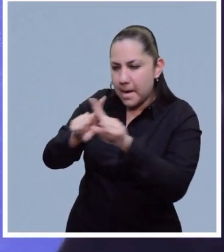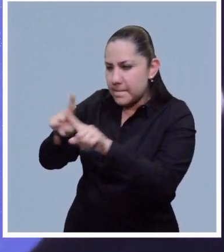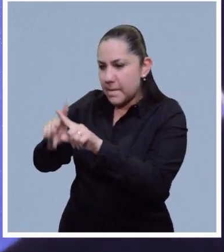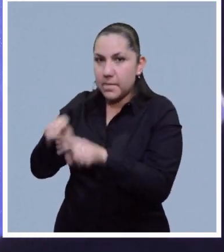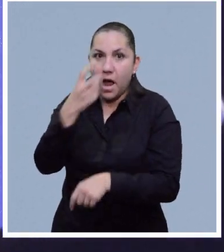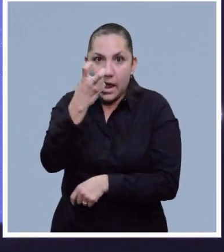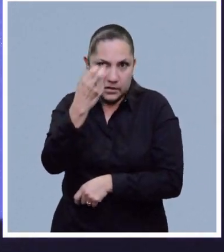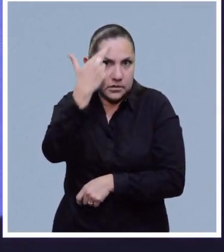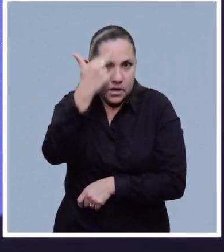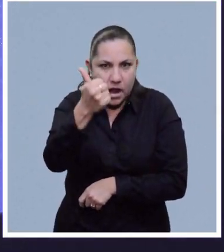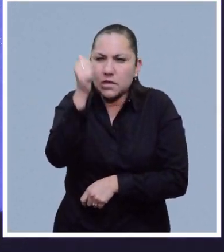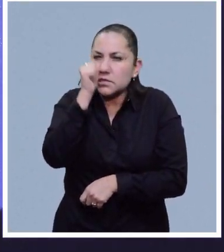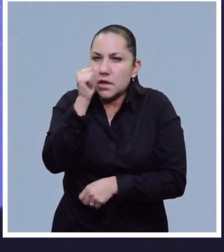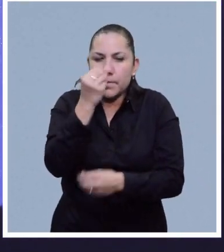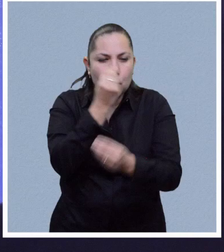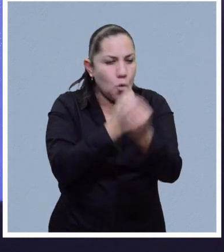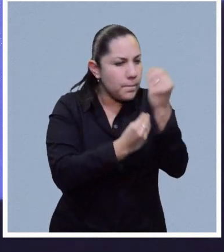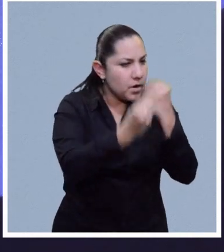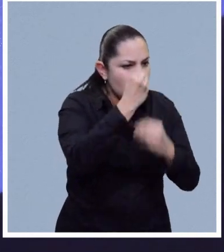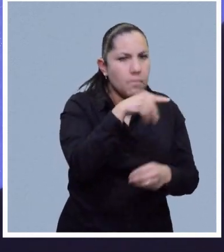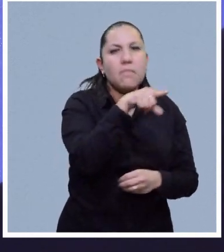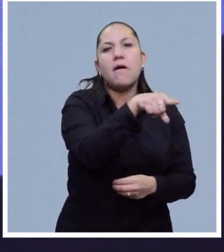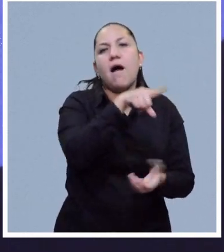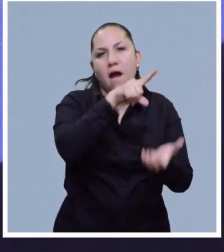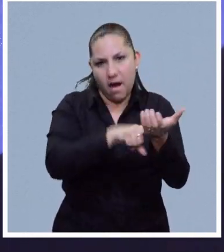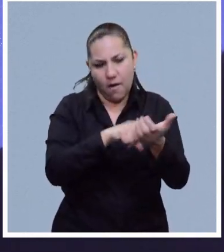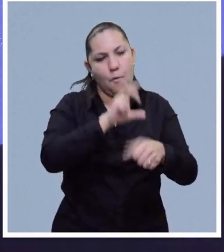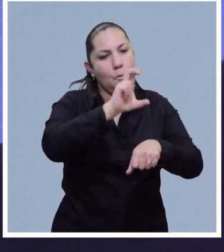difícilmente faltará un kilo de huevo.